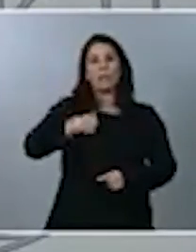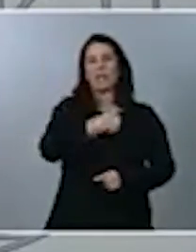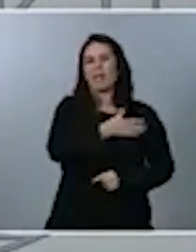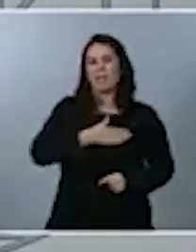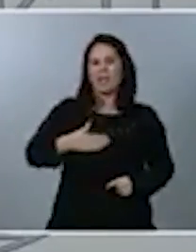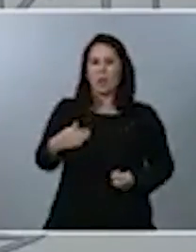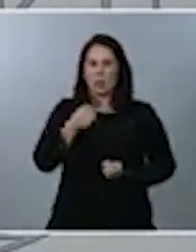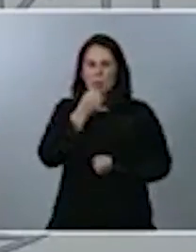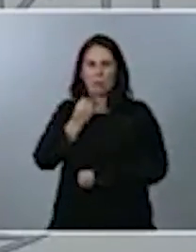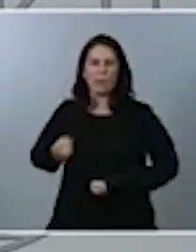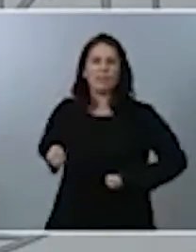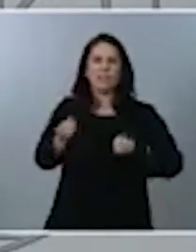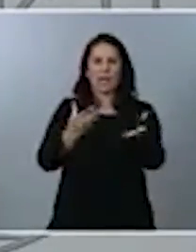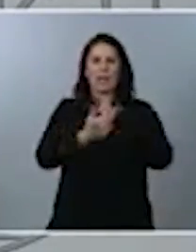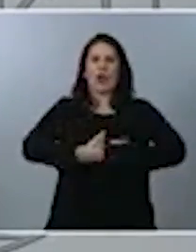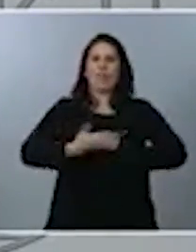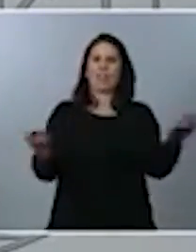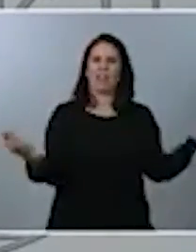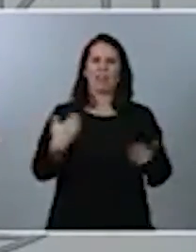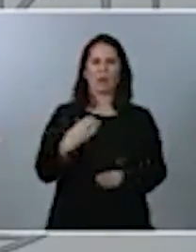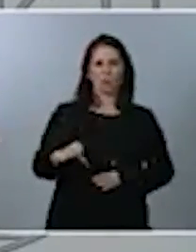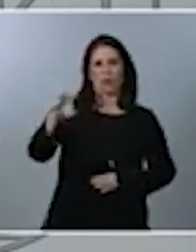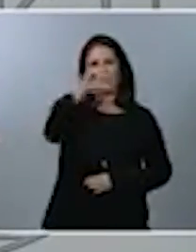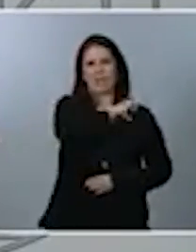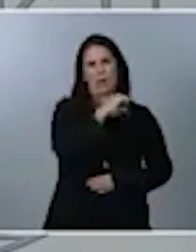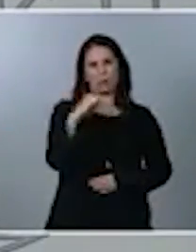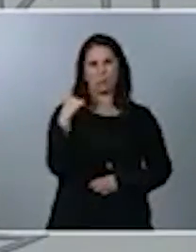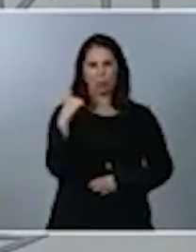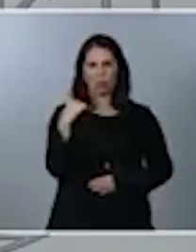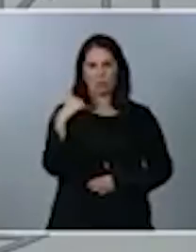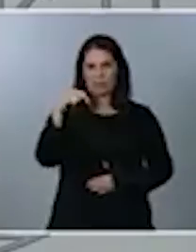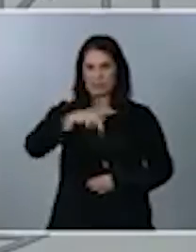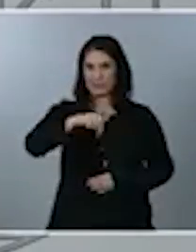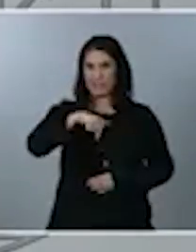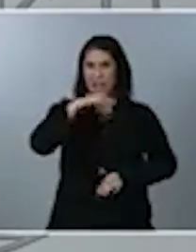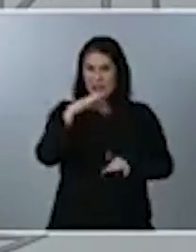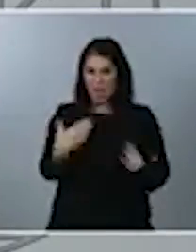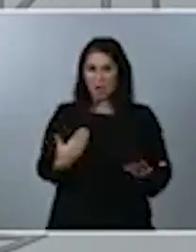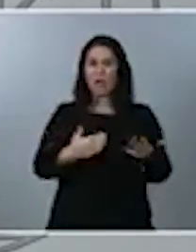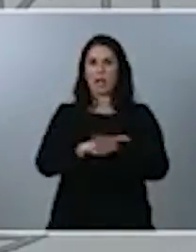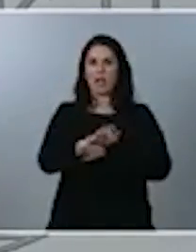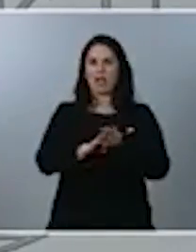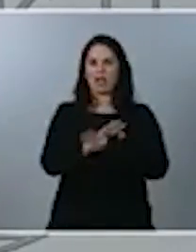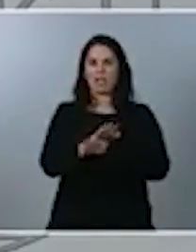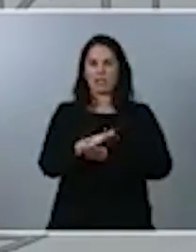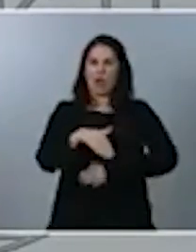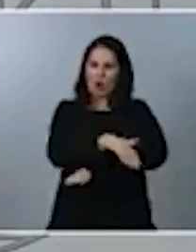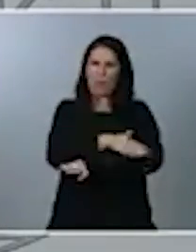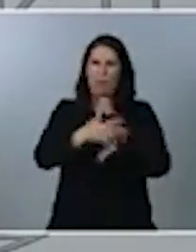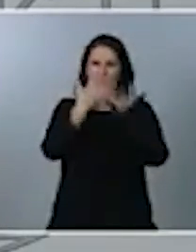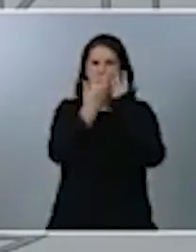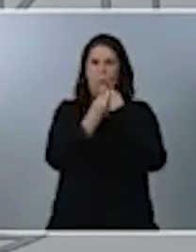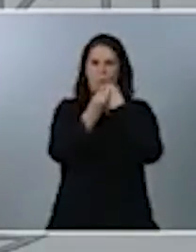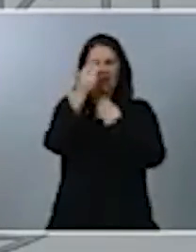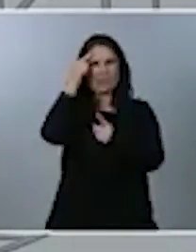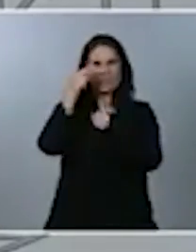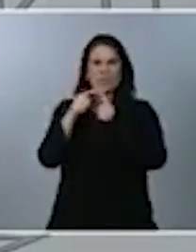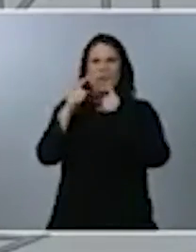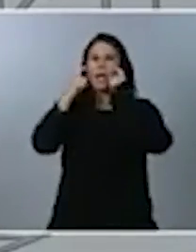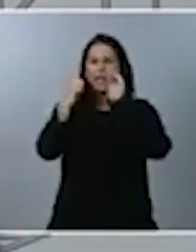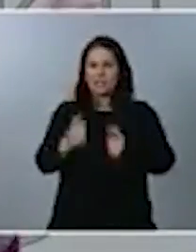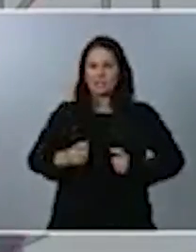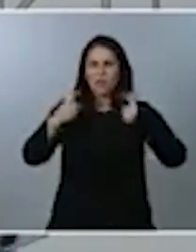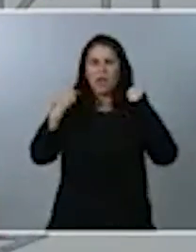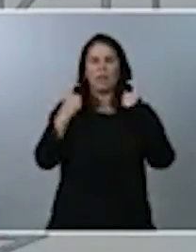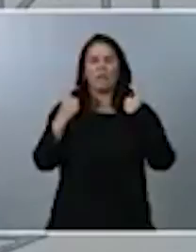a las comunidades autónomas. En esta ocasión el Ejecutivo las va a acompañar para que el esfuerzo sea proporcional y no recaiga,